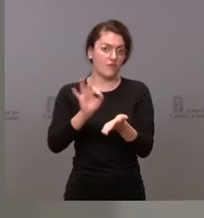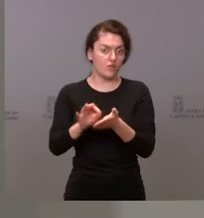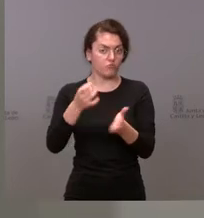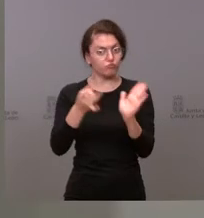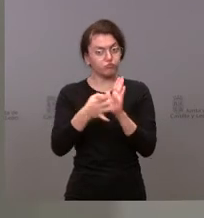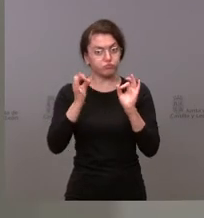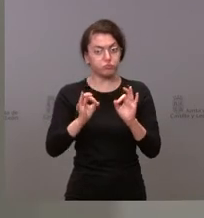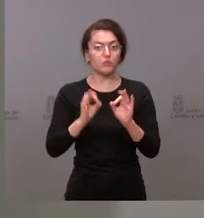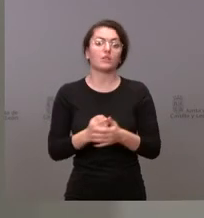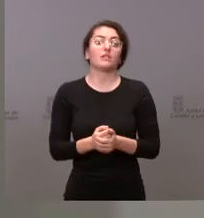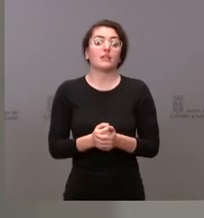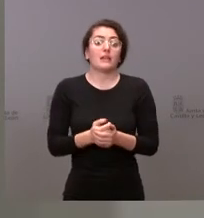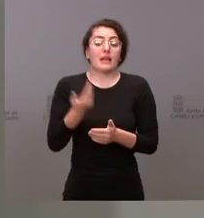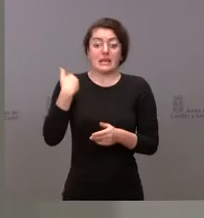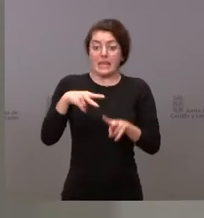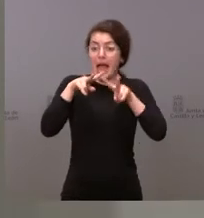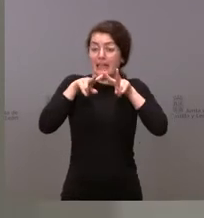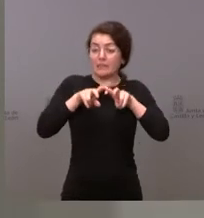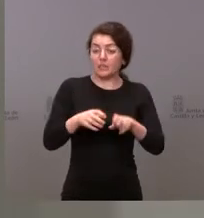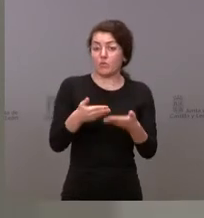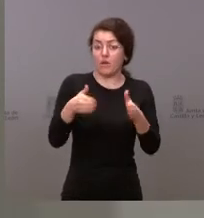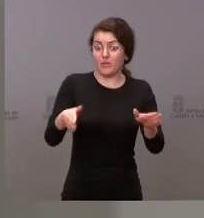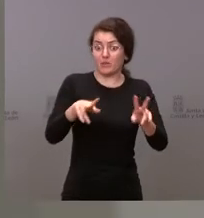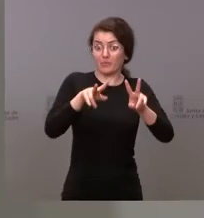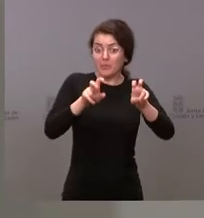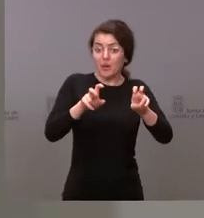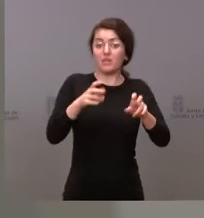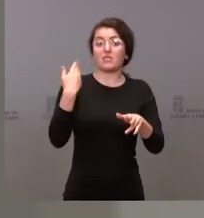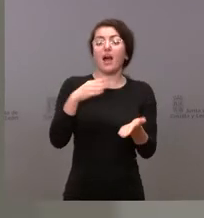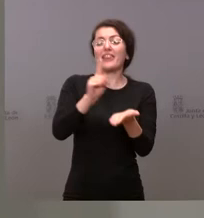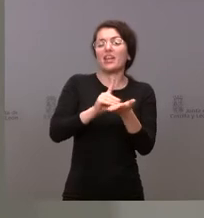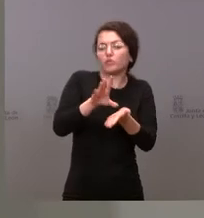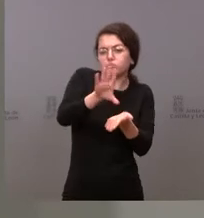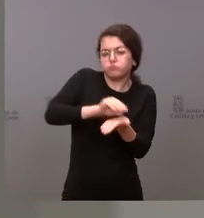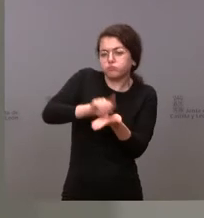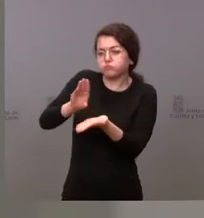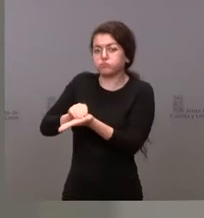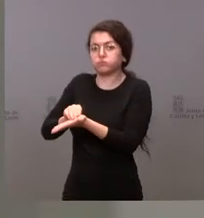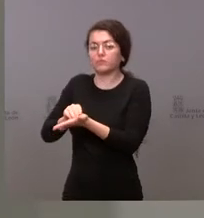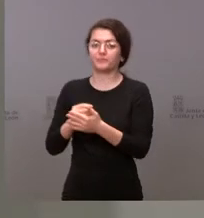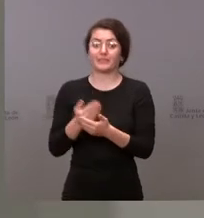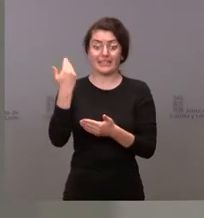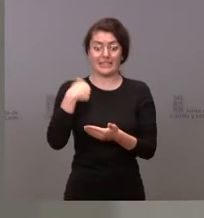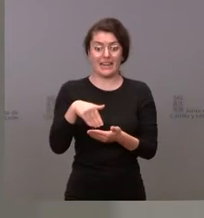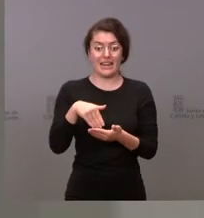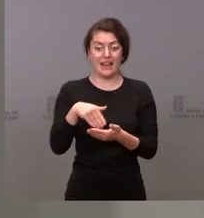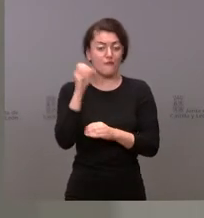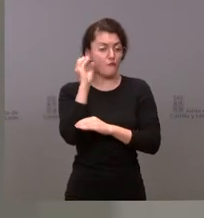a este respecto se están recabando los datos sobre lo sucedido y cuando tengamos la información